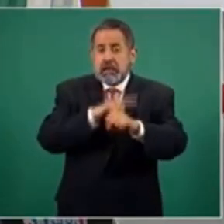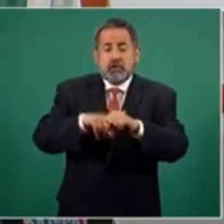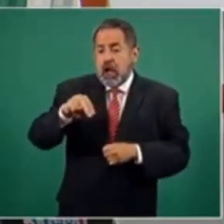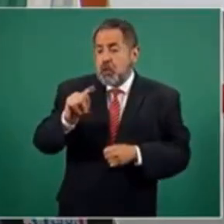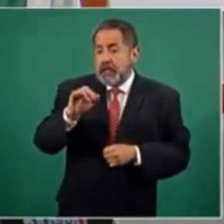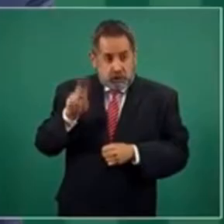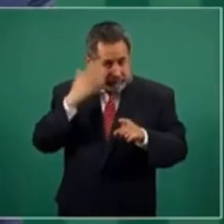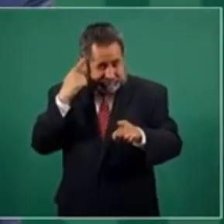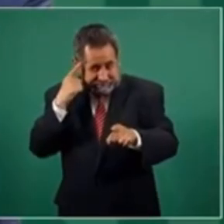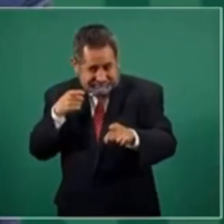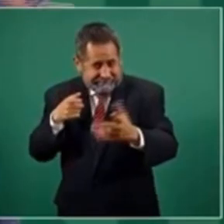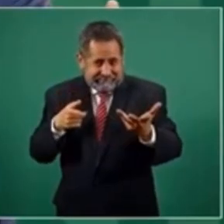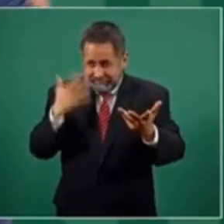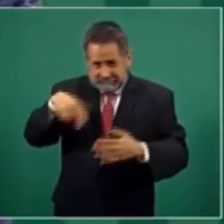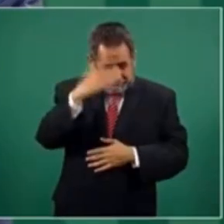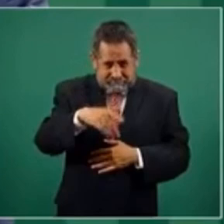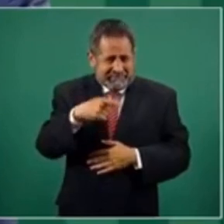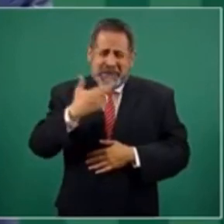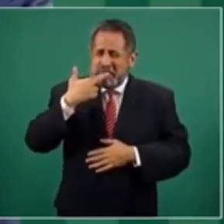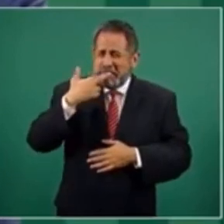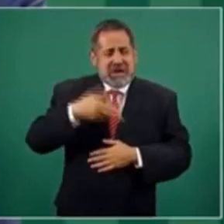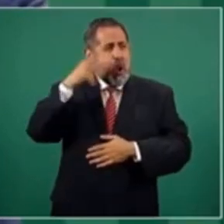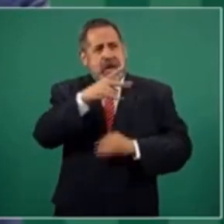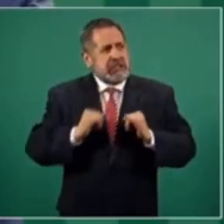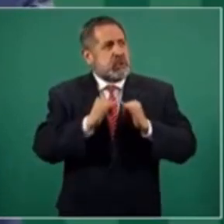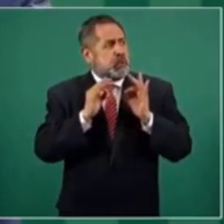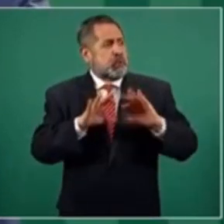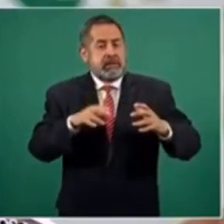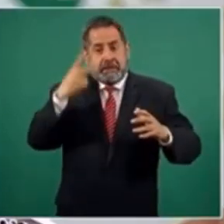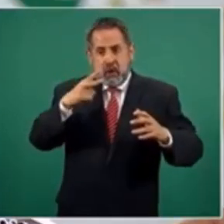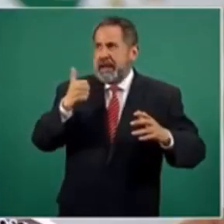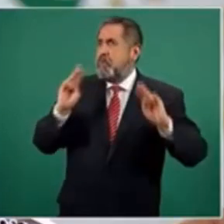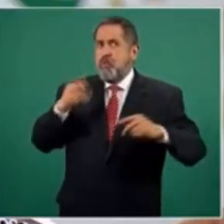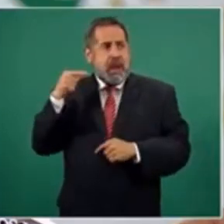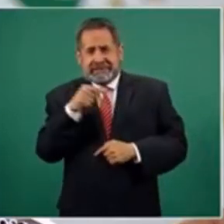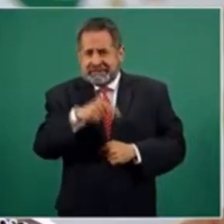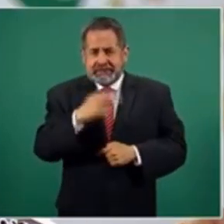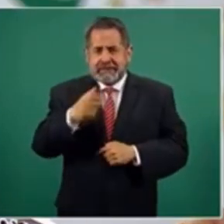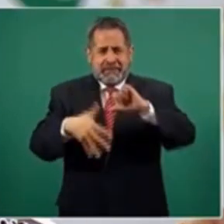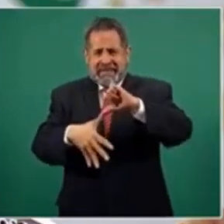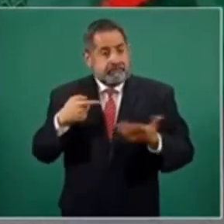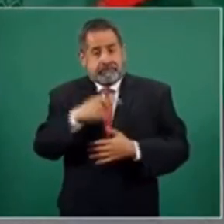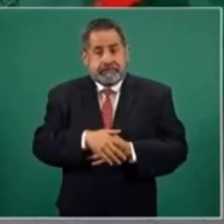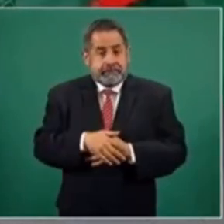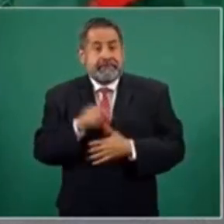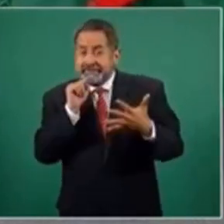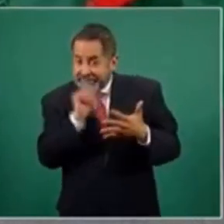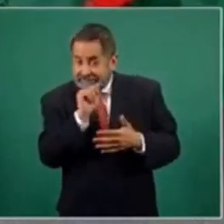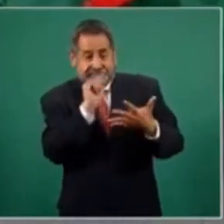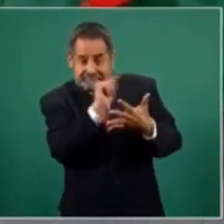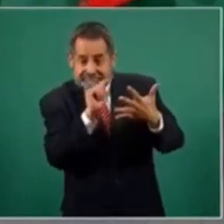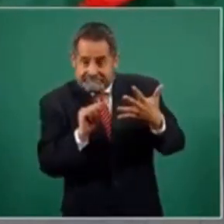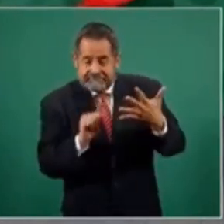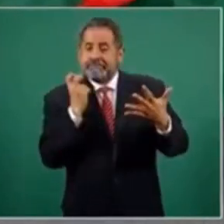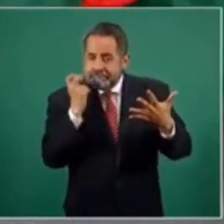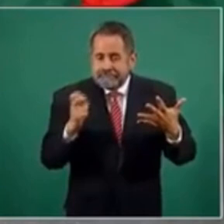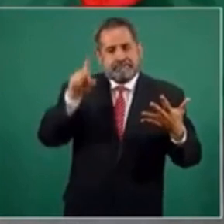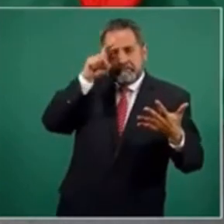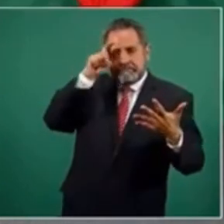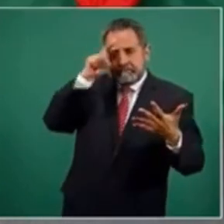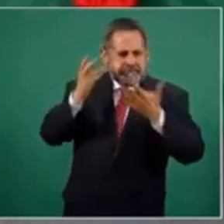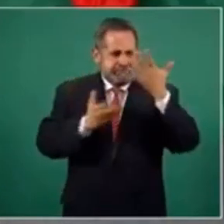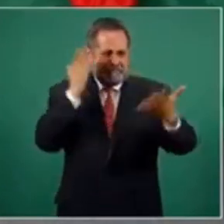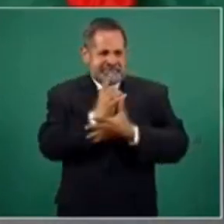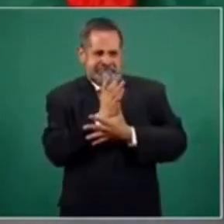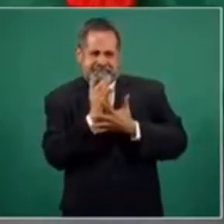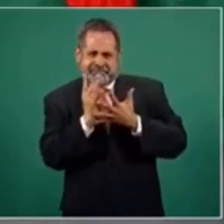Nacional de Nutrición? Sabemos que son los mejores institutos, no solo de México, de América Latina. De ahí surge, de ahí viene Hugo López